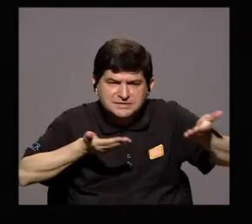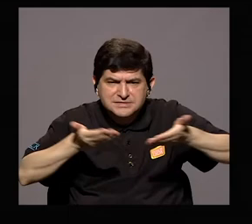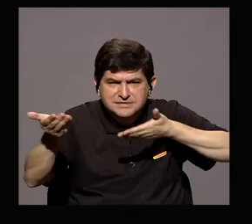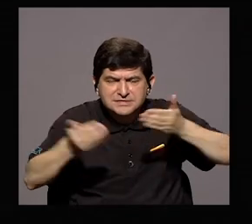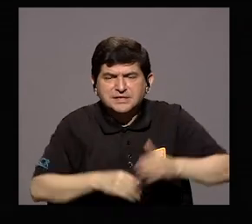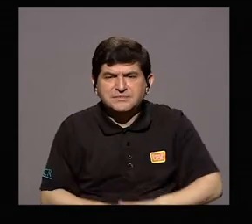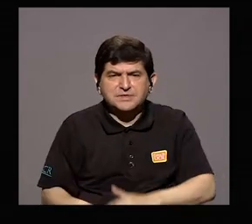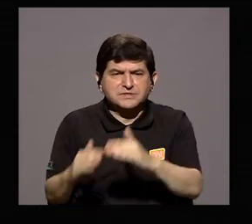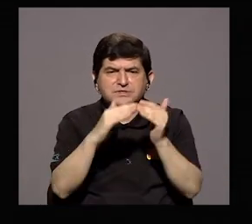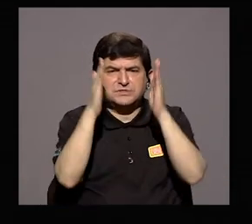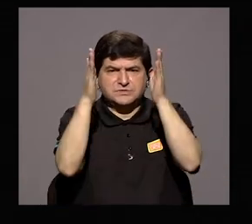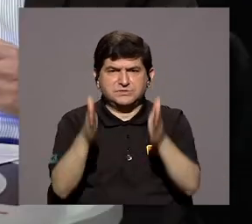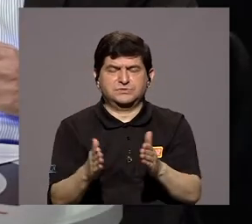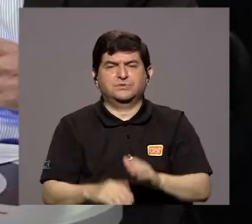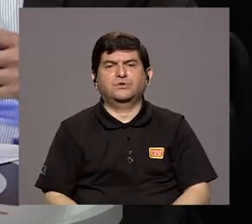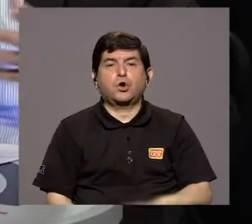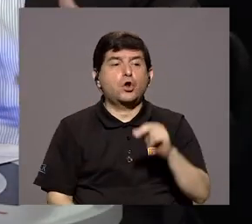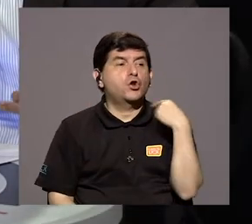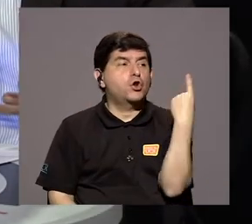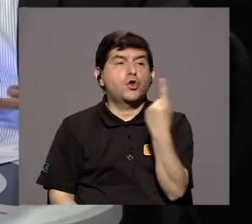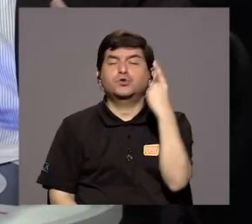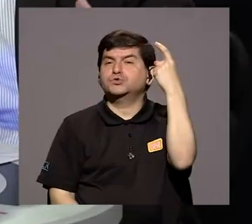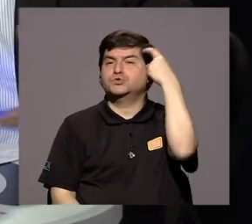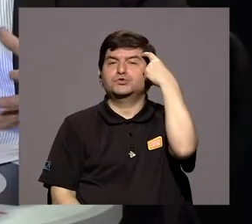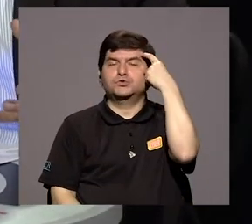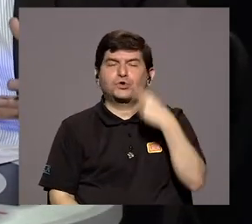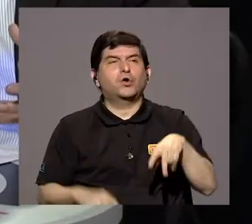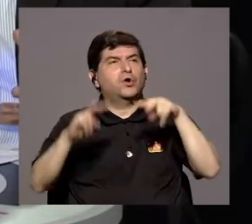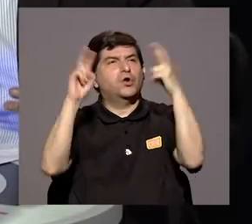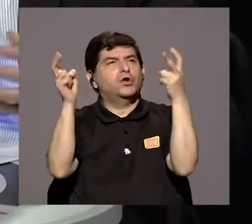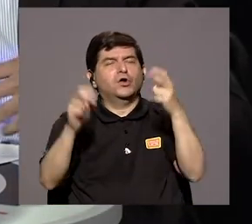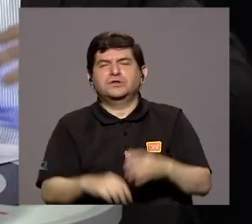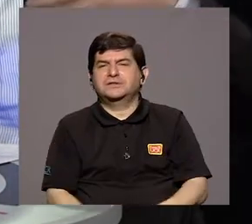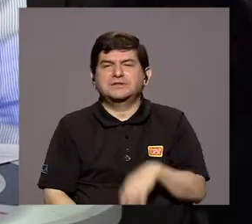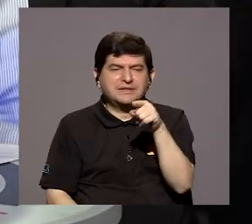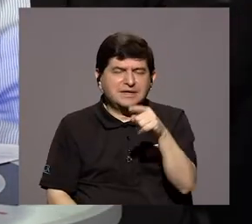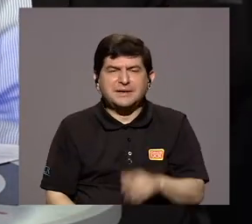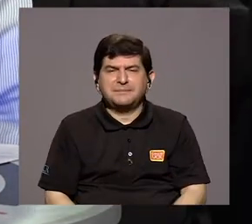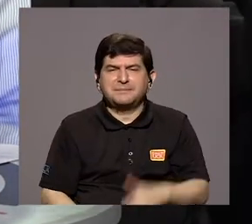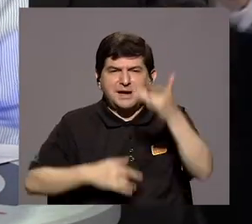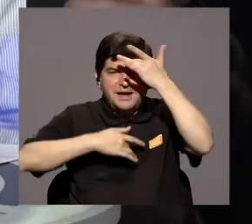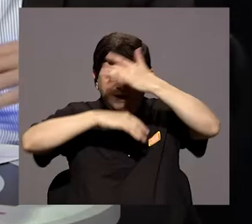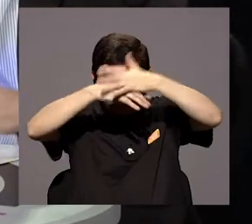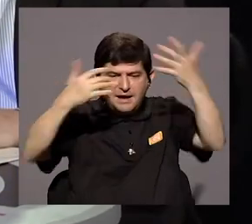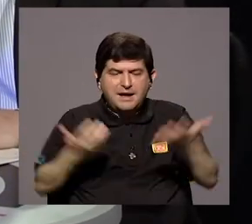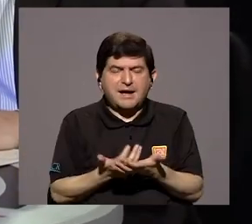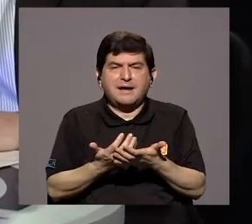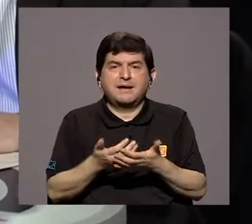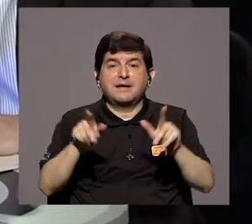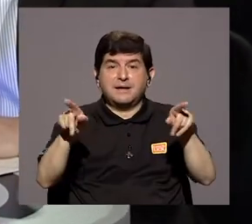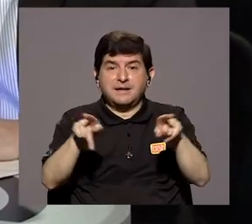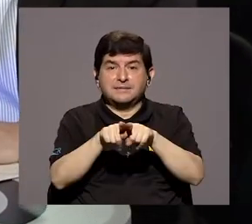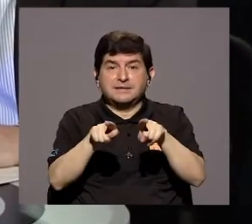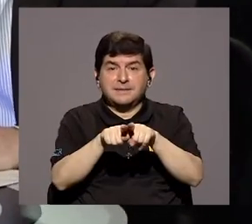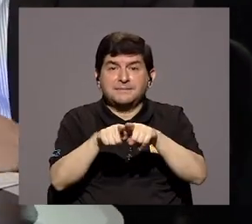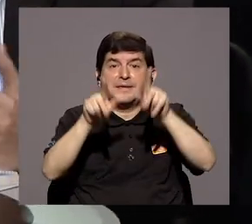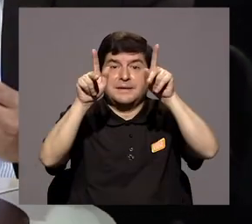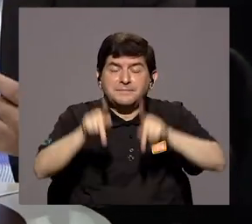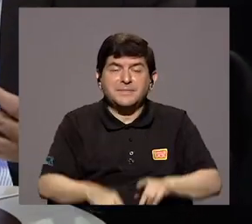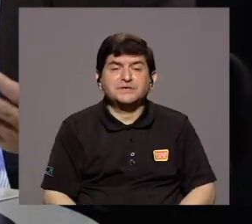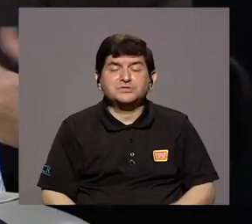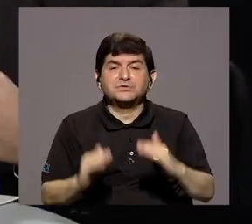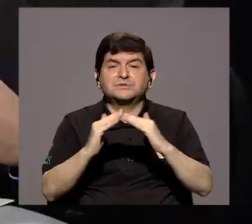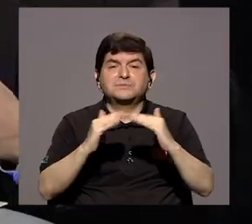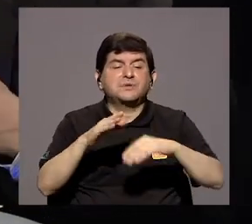ciudadano, no solamente pensando ahora por el tema de la pandemia, sino para también aquellos ciudadanos que estaban fuera del área metropolitana y tienen